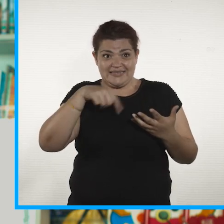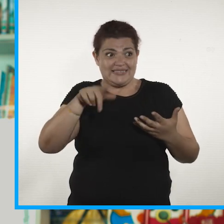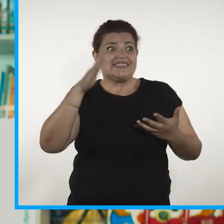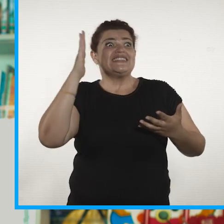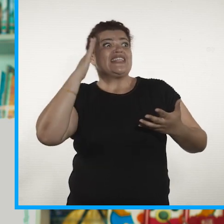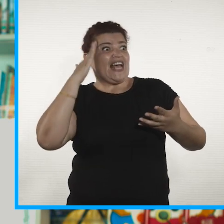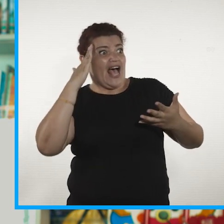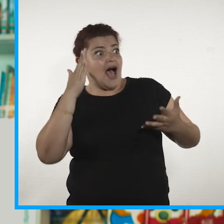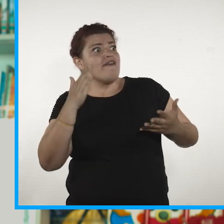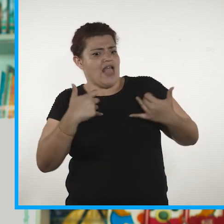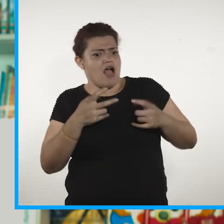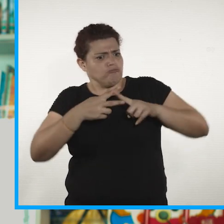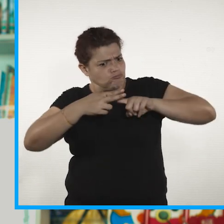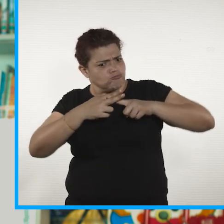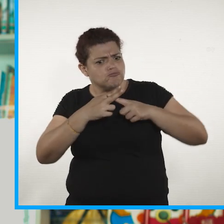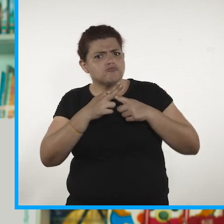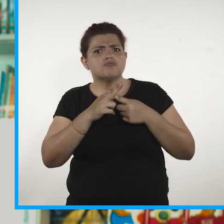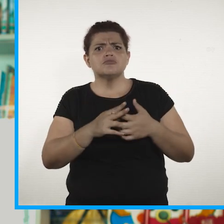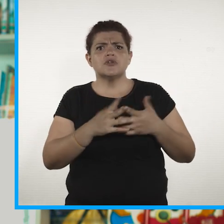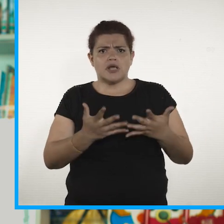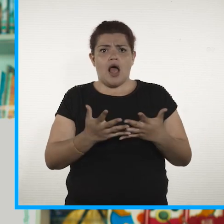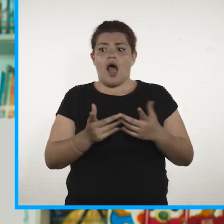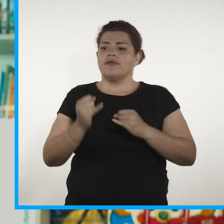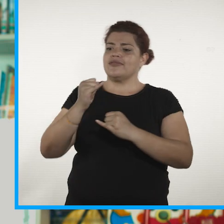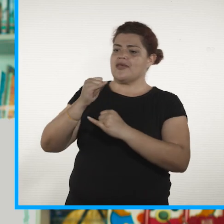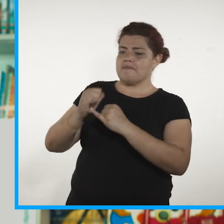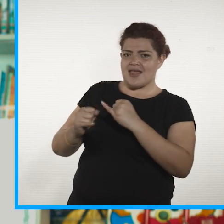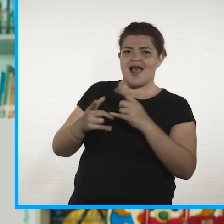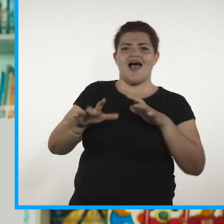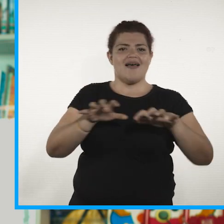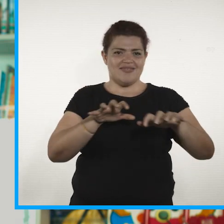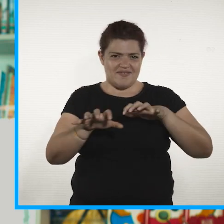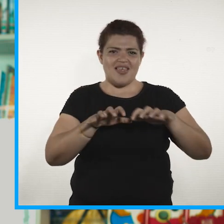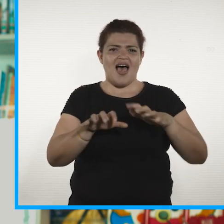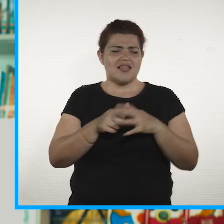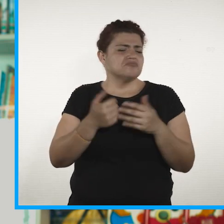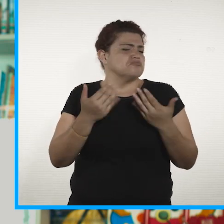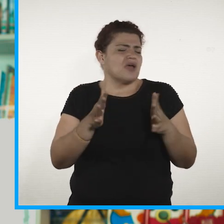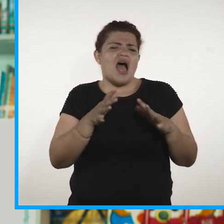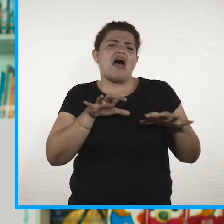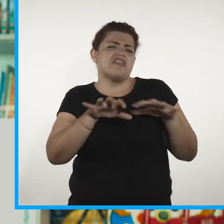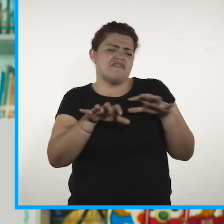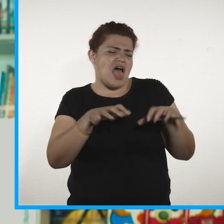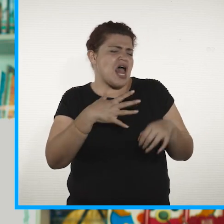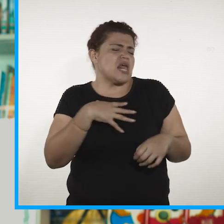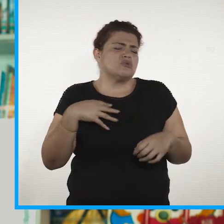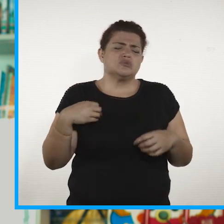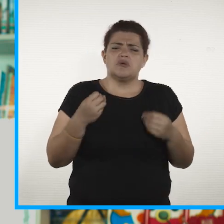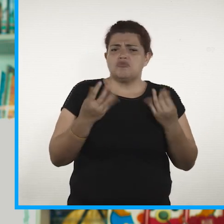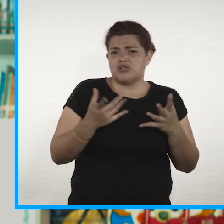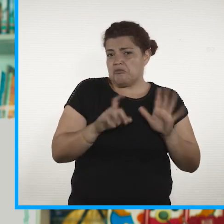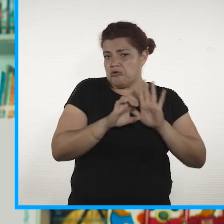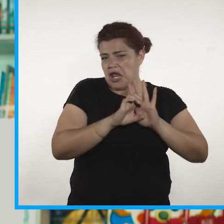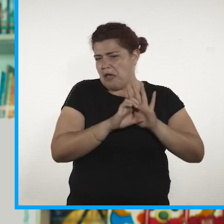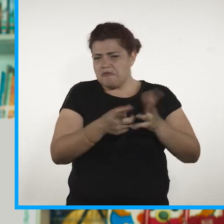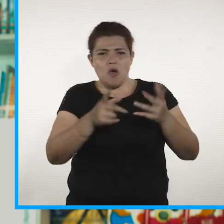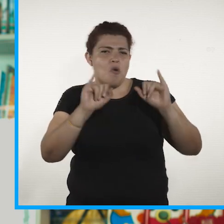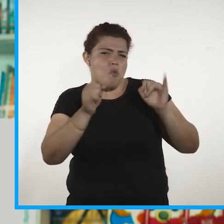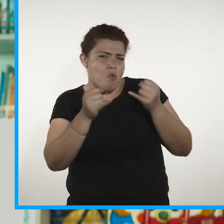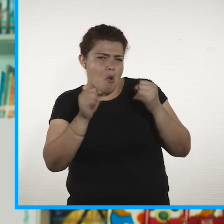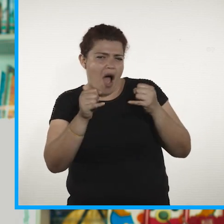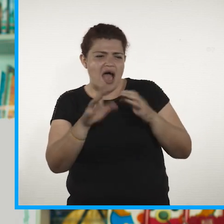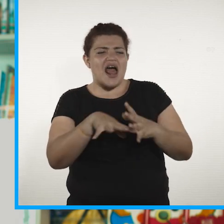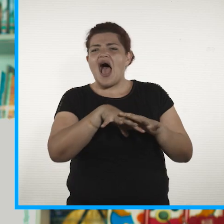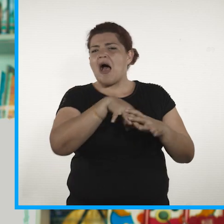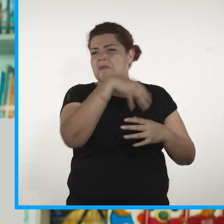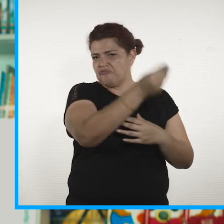así ellos saben que inicia y también termina una actividad. Sea una actividad que a él le guste mucho, por